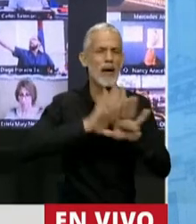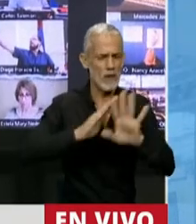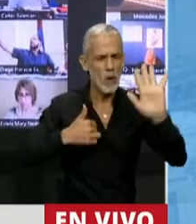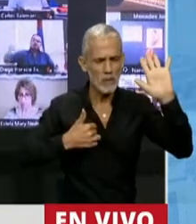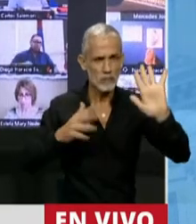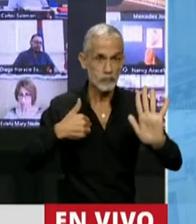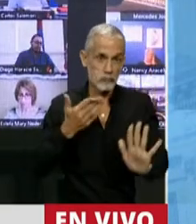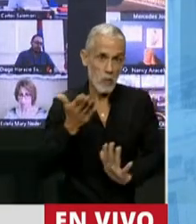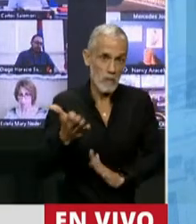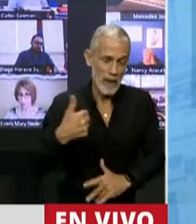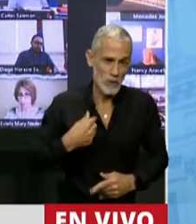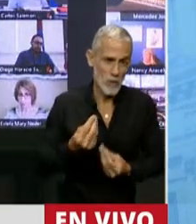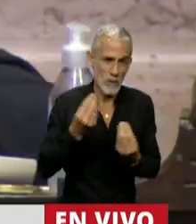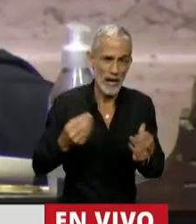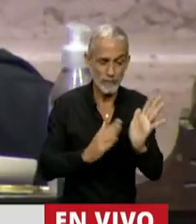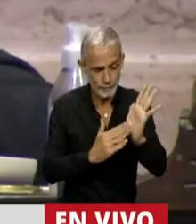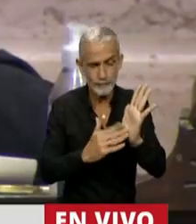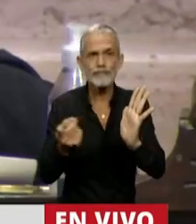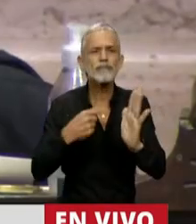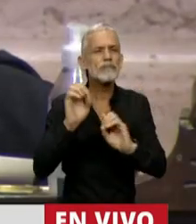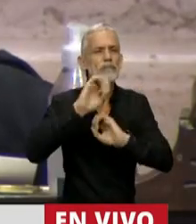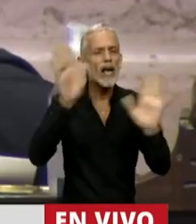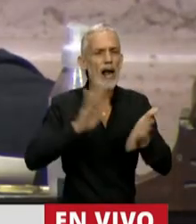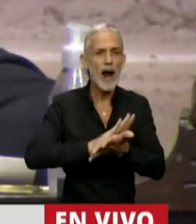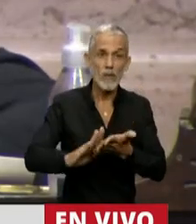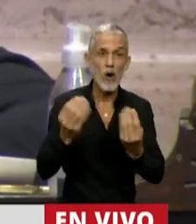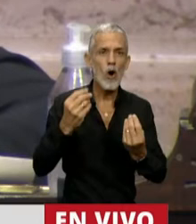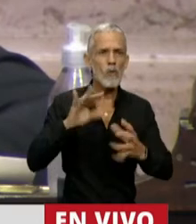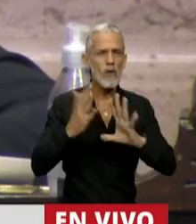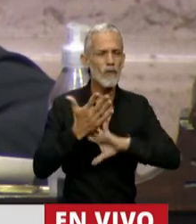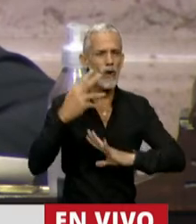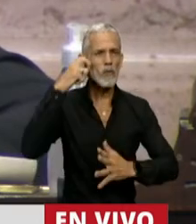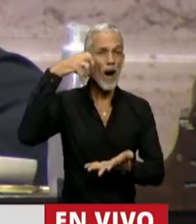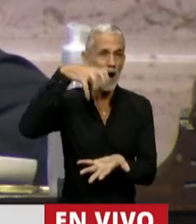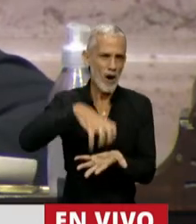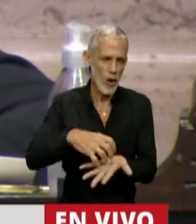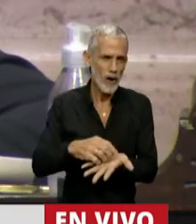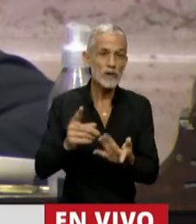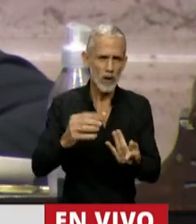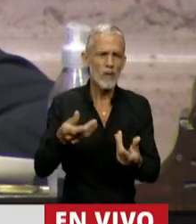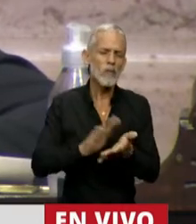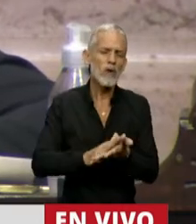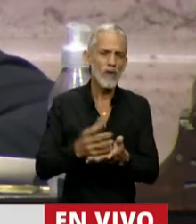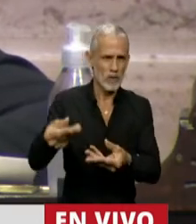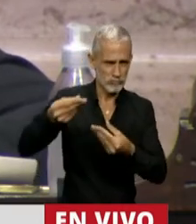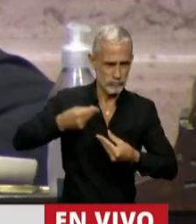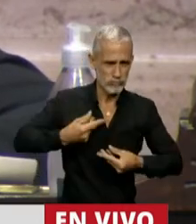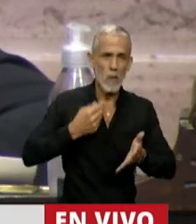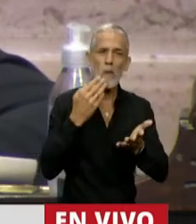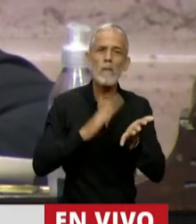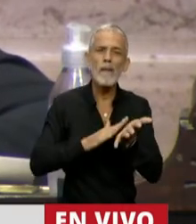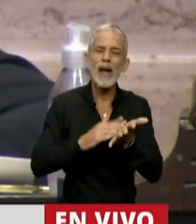mi pedido ha sido para garantizar la transparencia del funcionamiento de la Cámara, que nos acerque en breves minutos